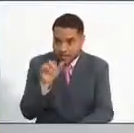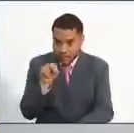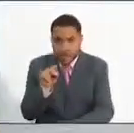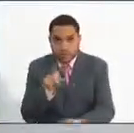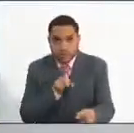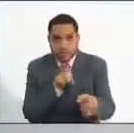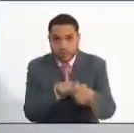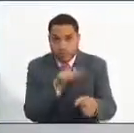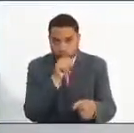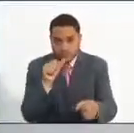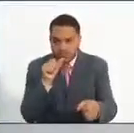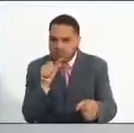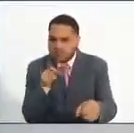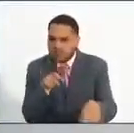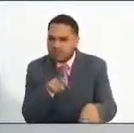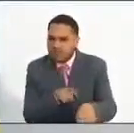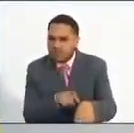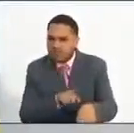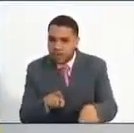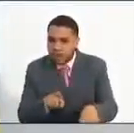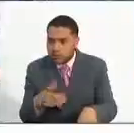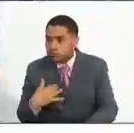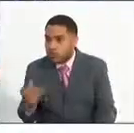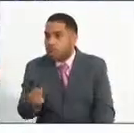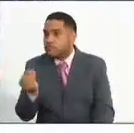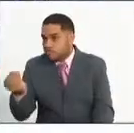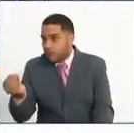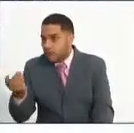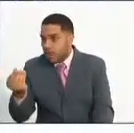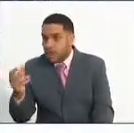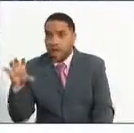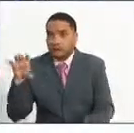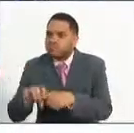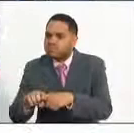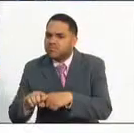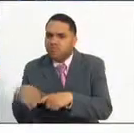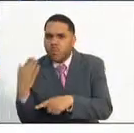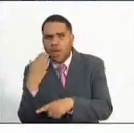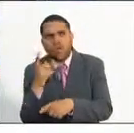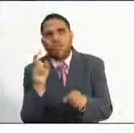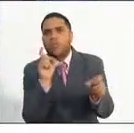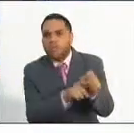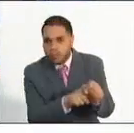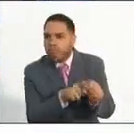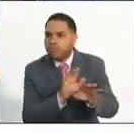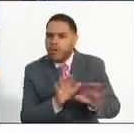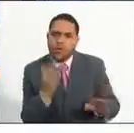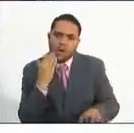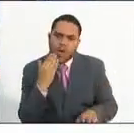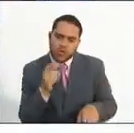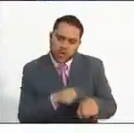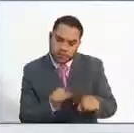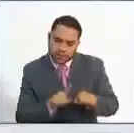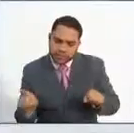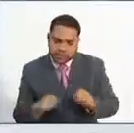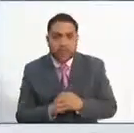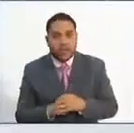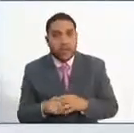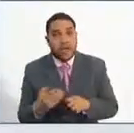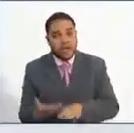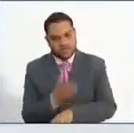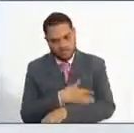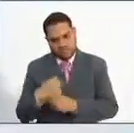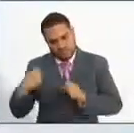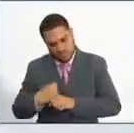esperar para que pueda inscribirse el aspirante? Bueno, en este caso pues ya hay un trabajo previo muy bien